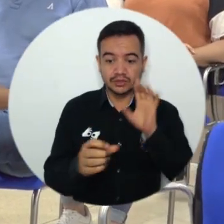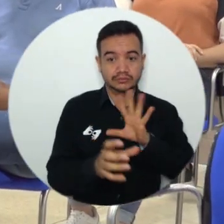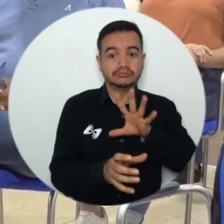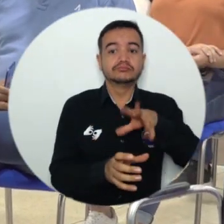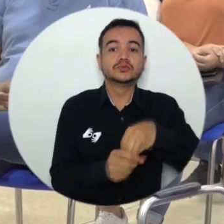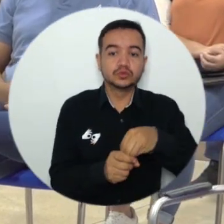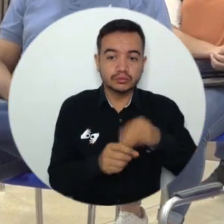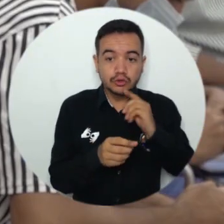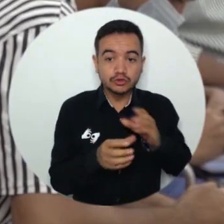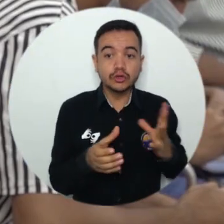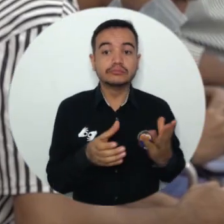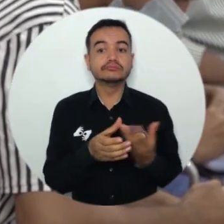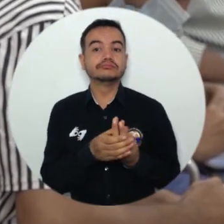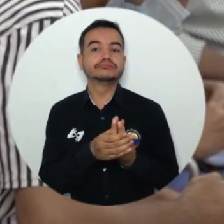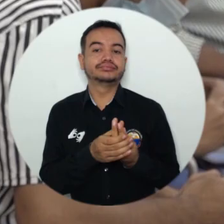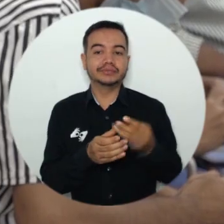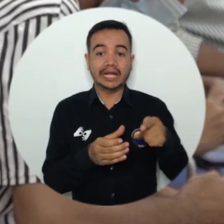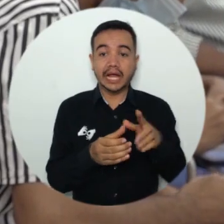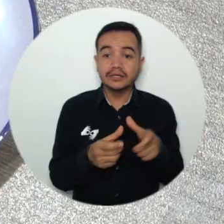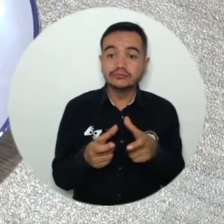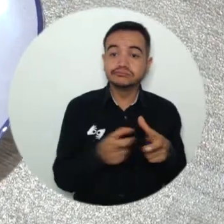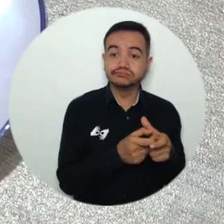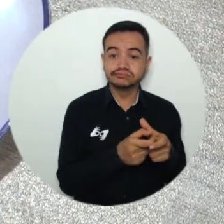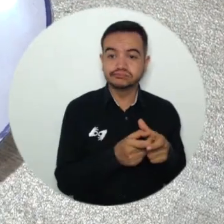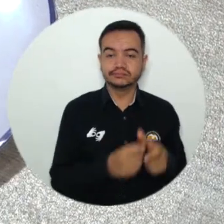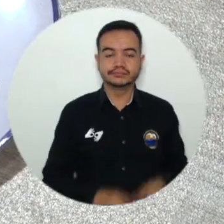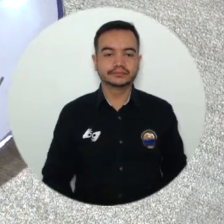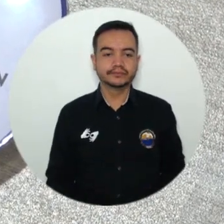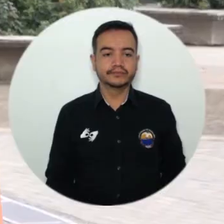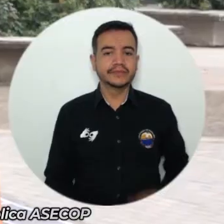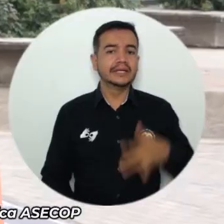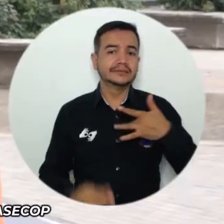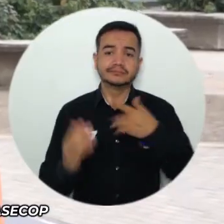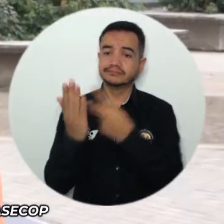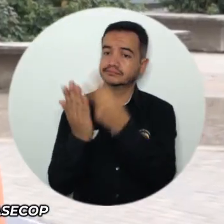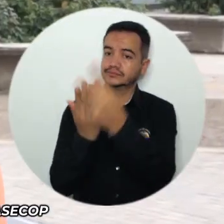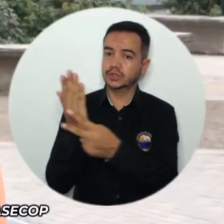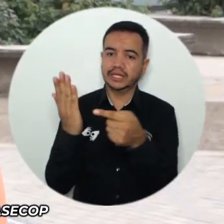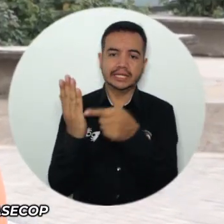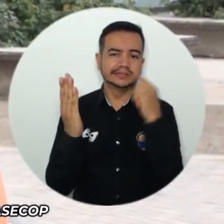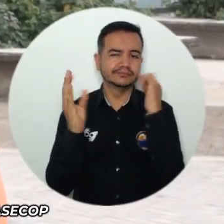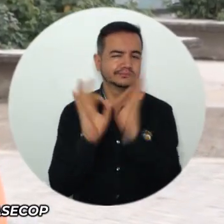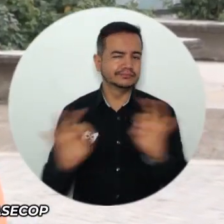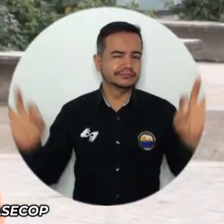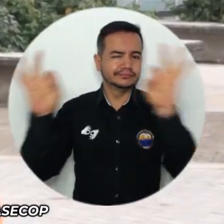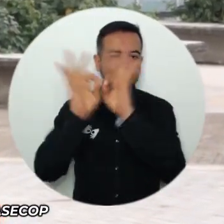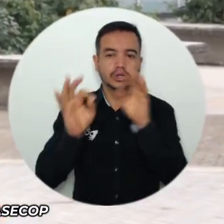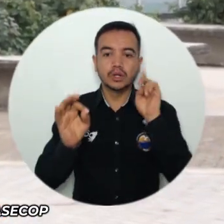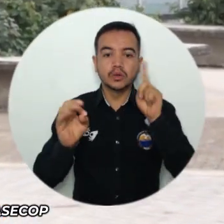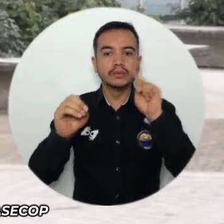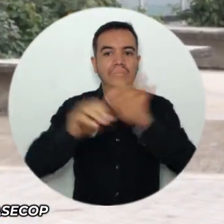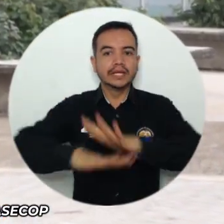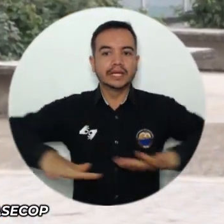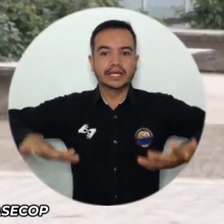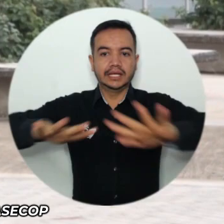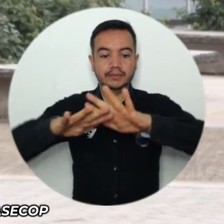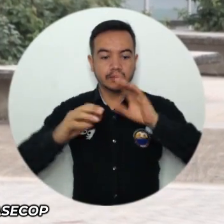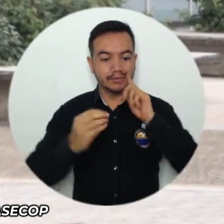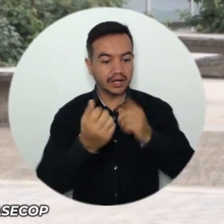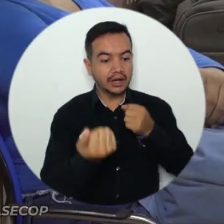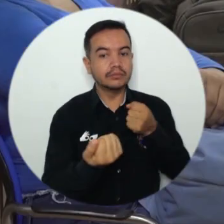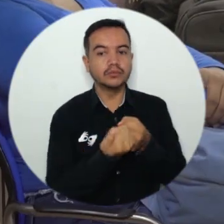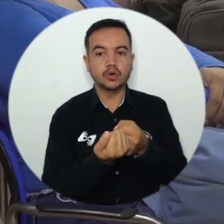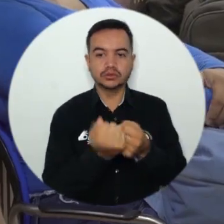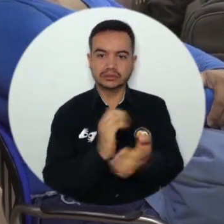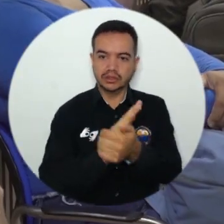ser parte de una comunidad que es minoría. Es un proyecto muy importante, estos espacios que nos brindan para poder fortalecer nuestras